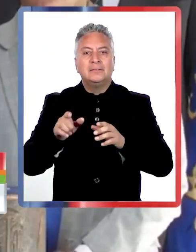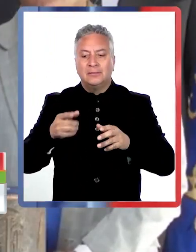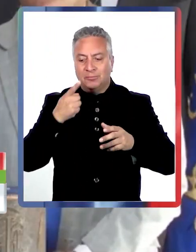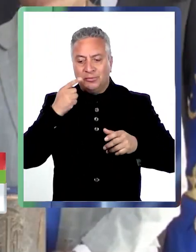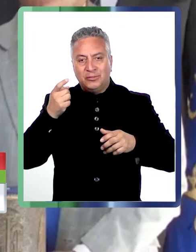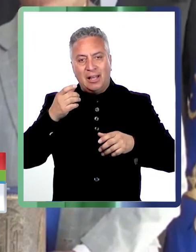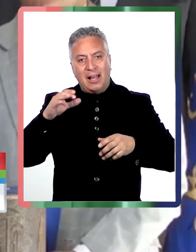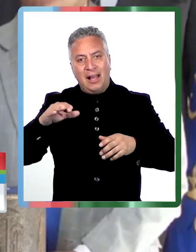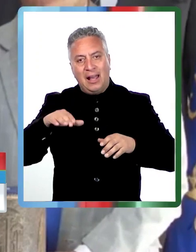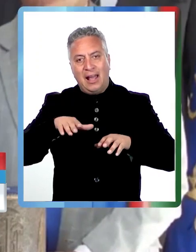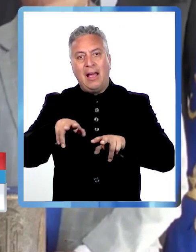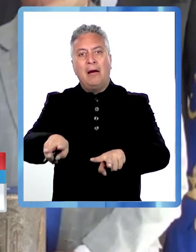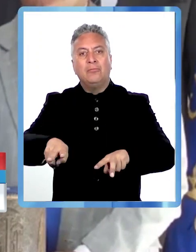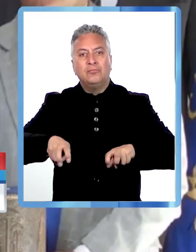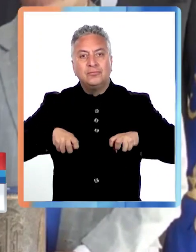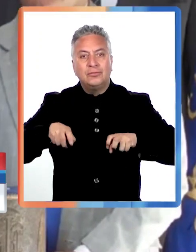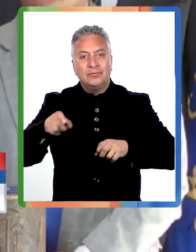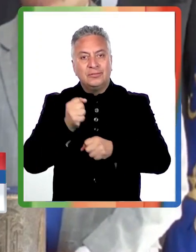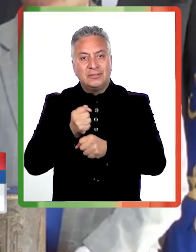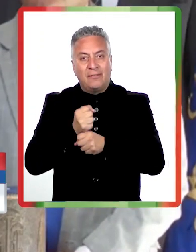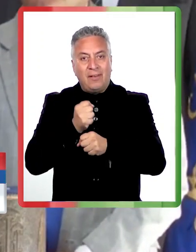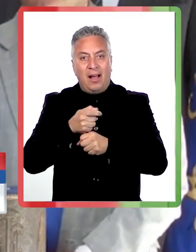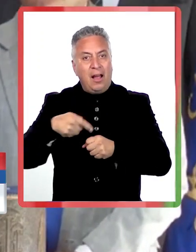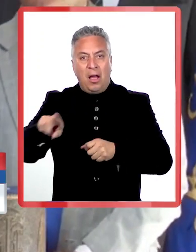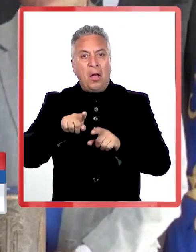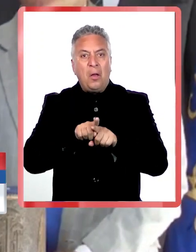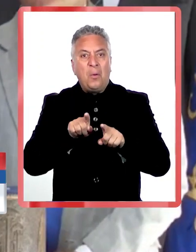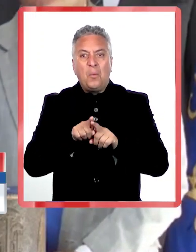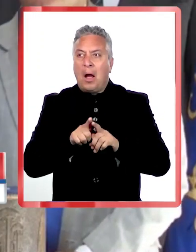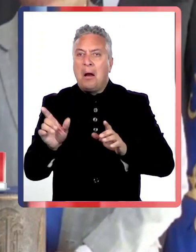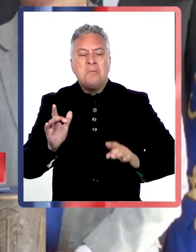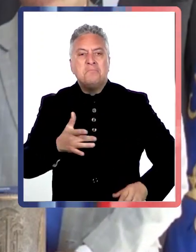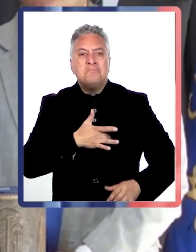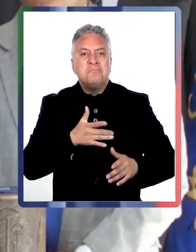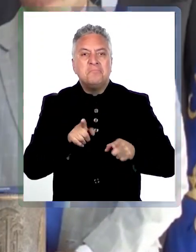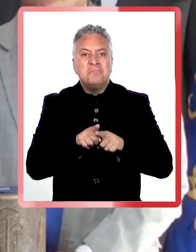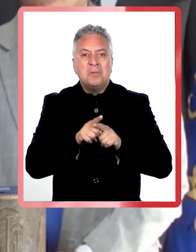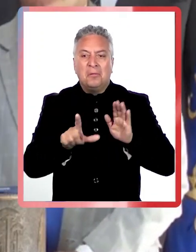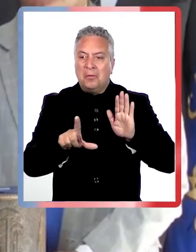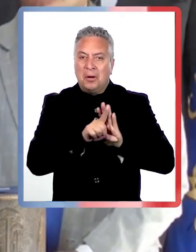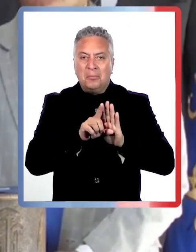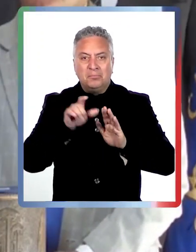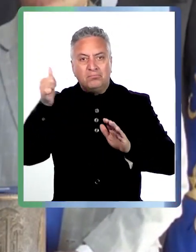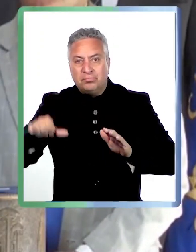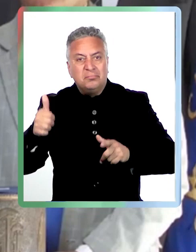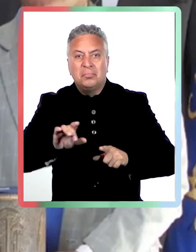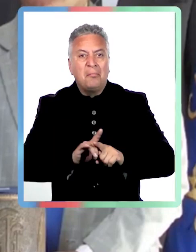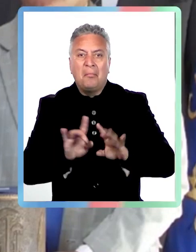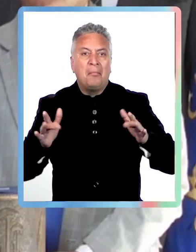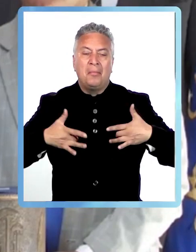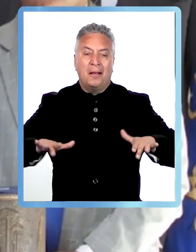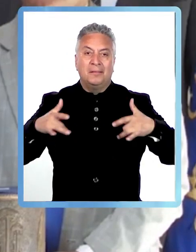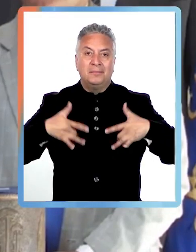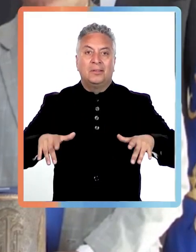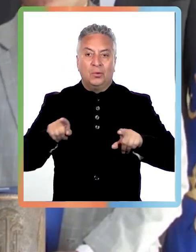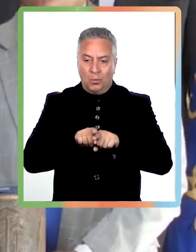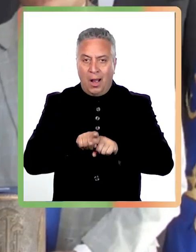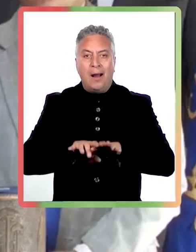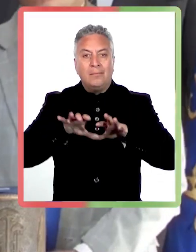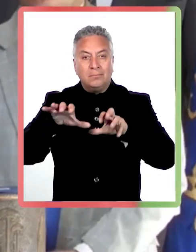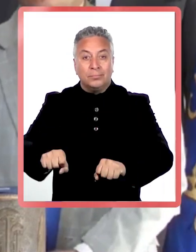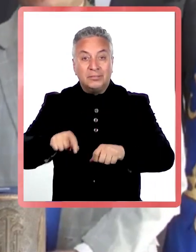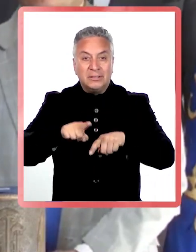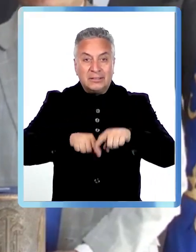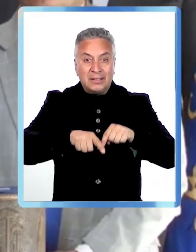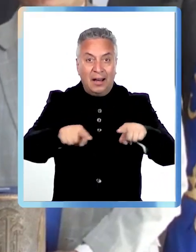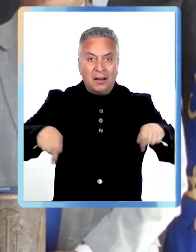de la Araucanía. También hay un tema sobre la marcación de predios, que también es recurrente en la región y va a haber